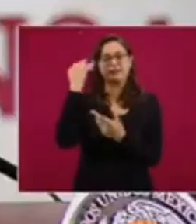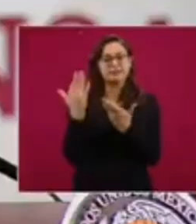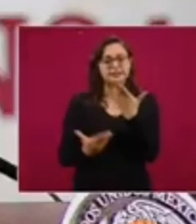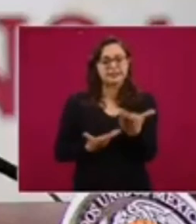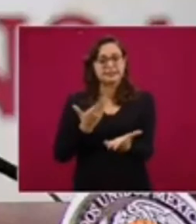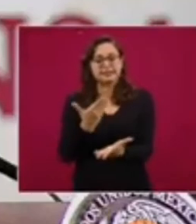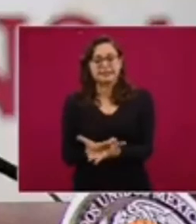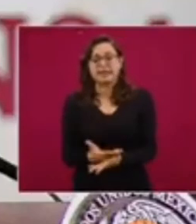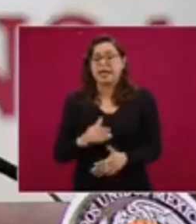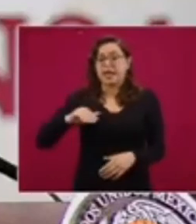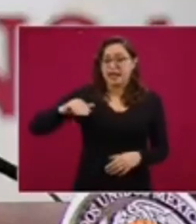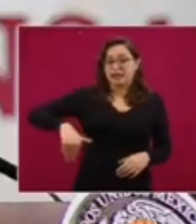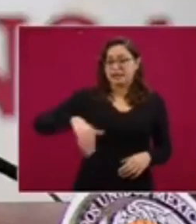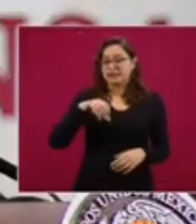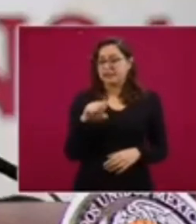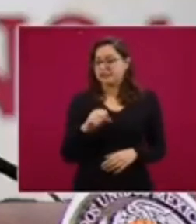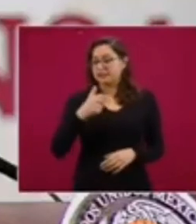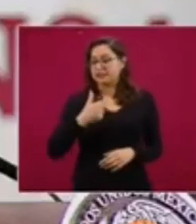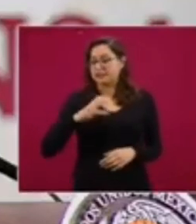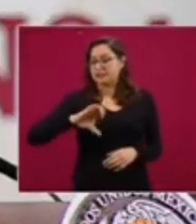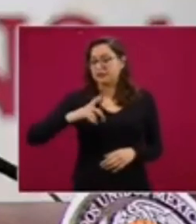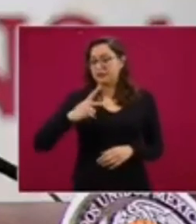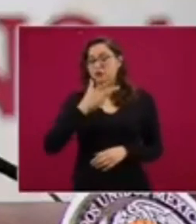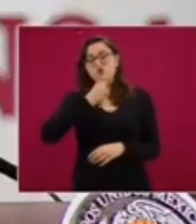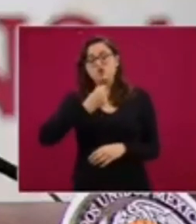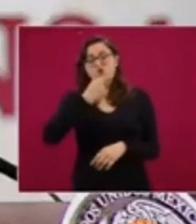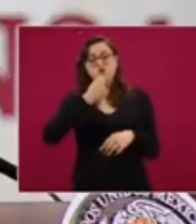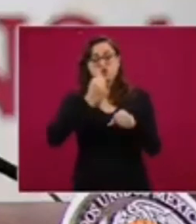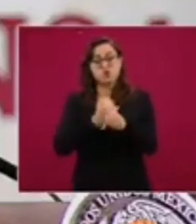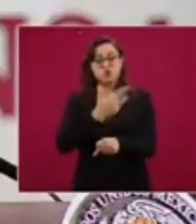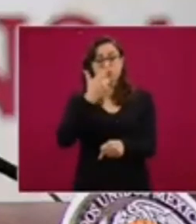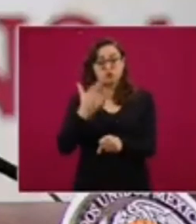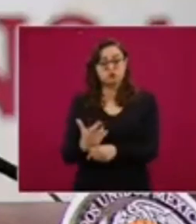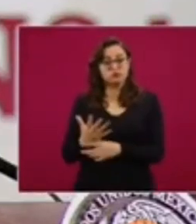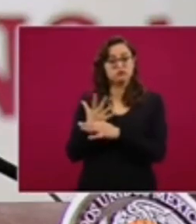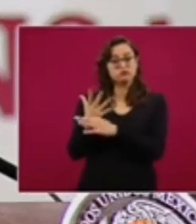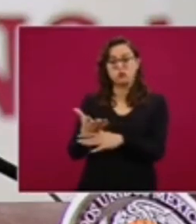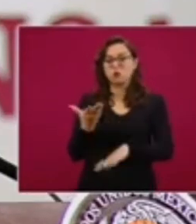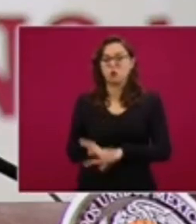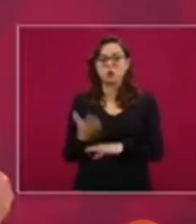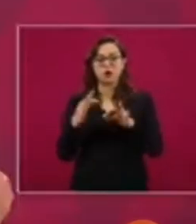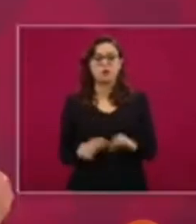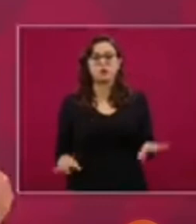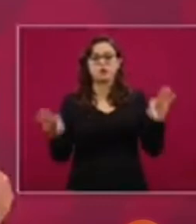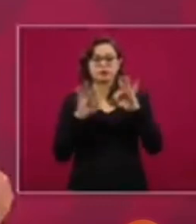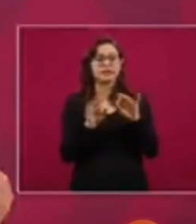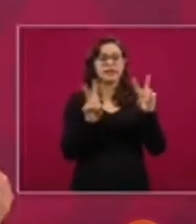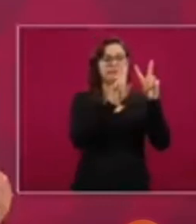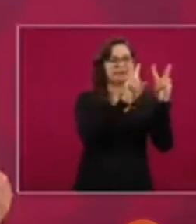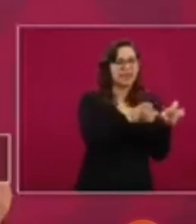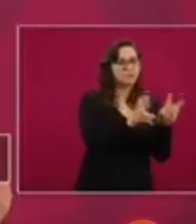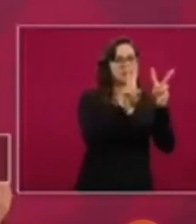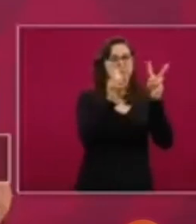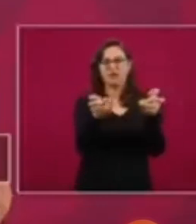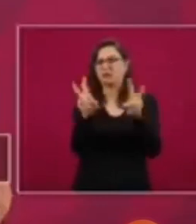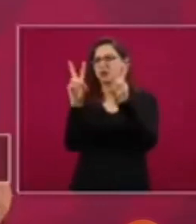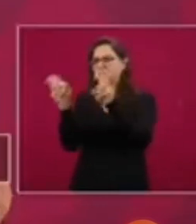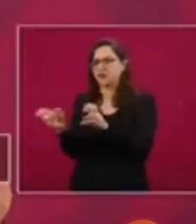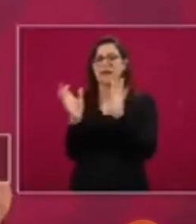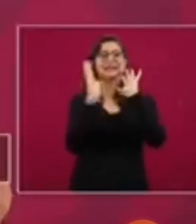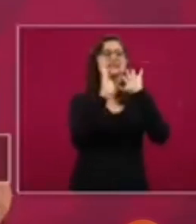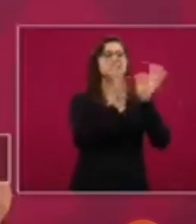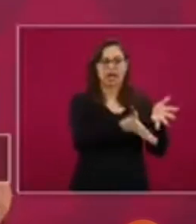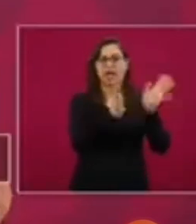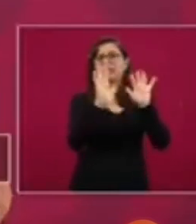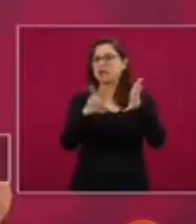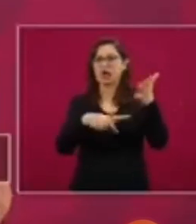Hacienda muy importante ver que ya estamos en todos los sectores el sector de energía que tanto se ha hablado de él ya